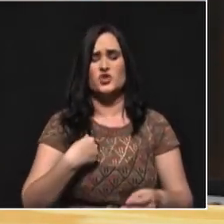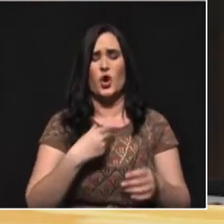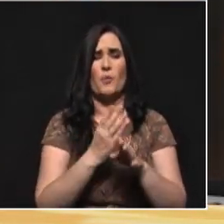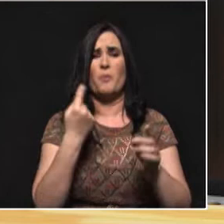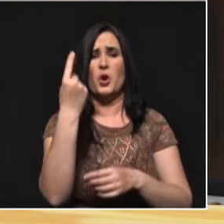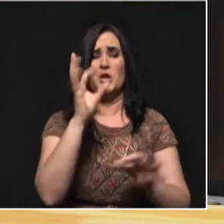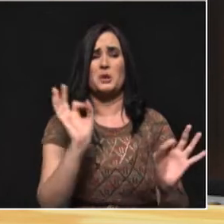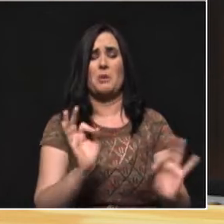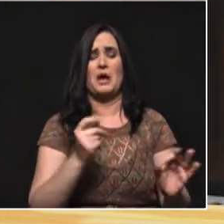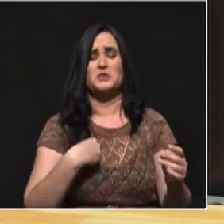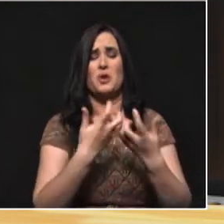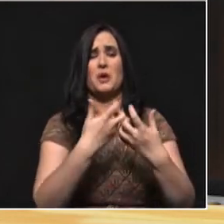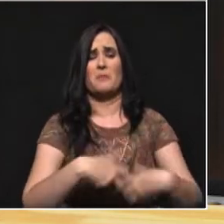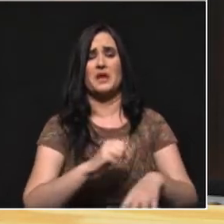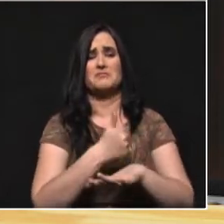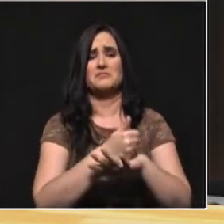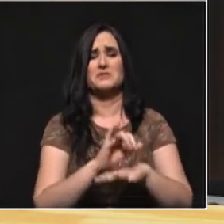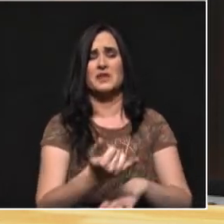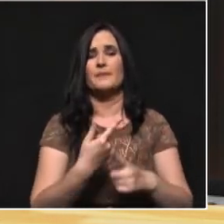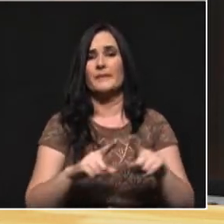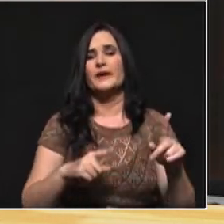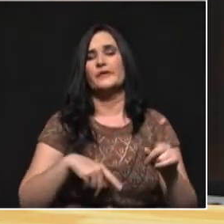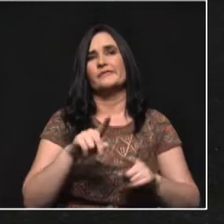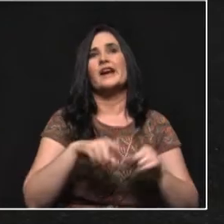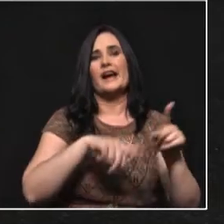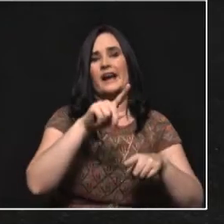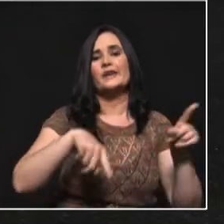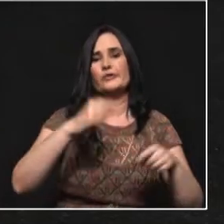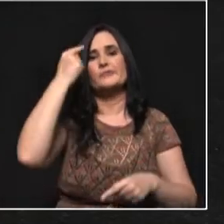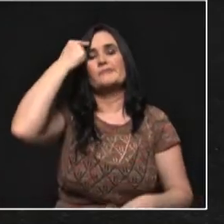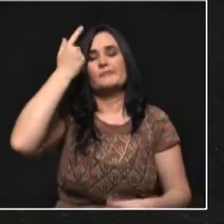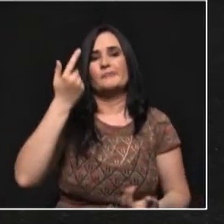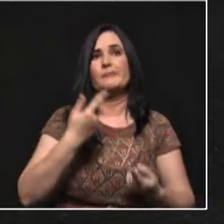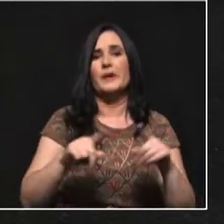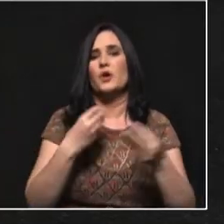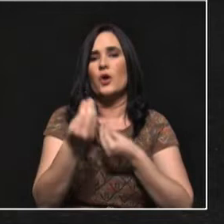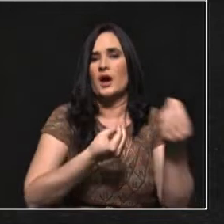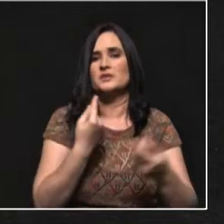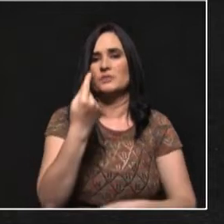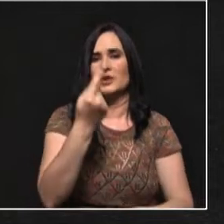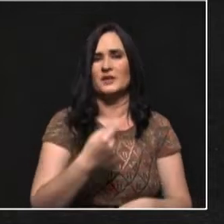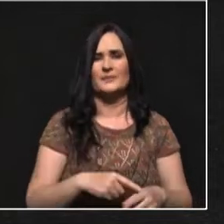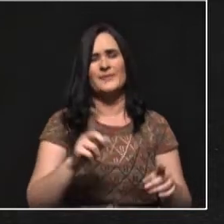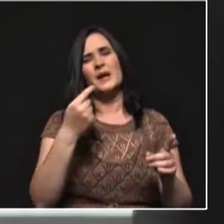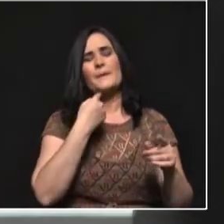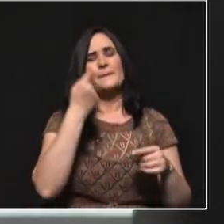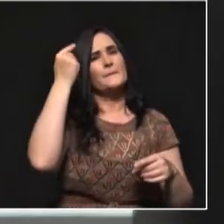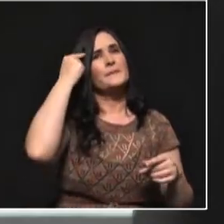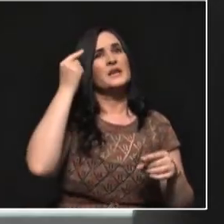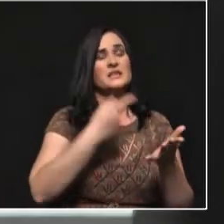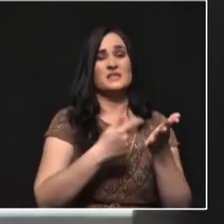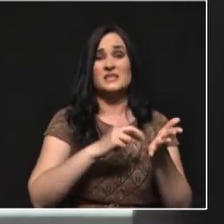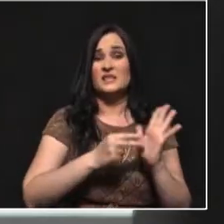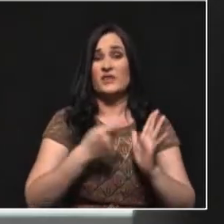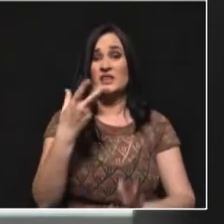sin tanto adorno, sin tanta cosa. Pedro, pero uno pensaría que esto tiene de lado y lado, no podemos decirle al 50%